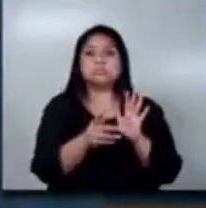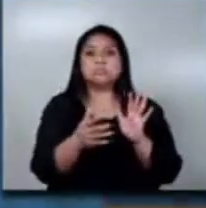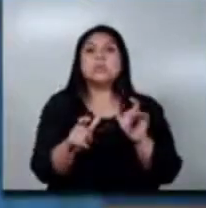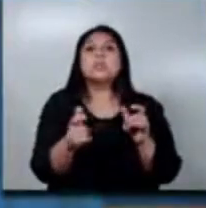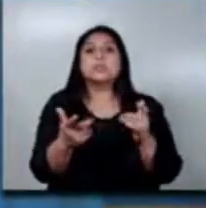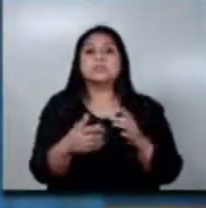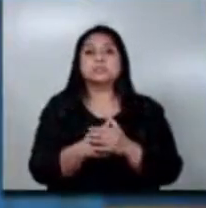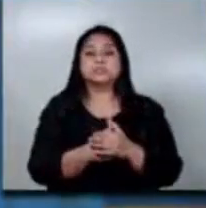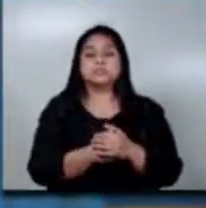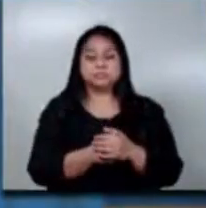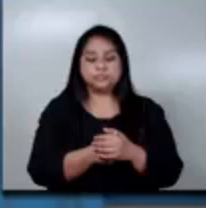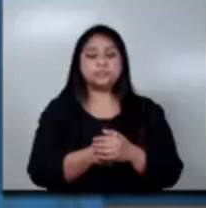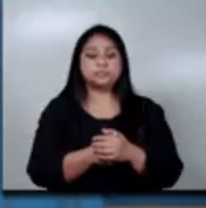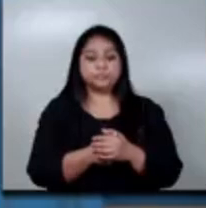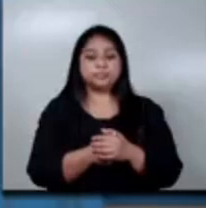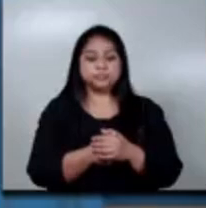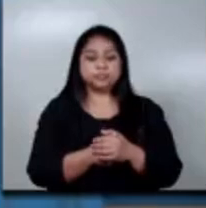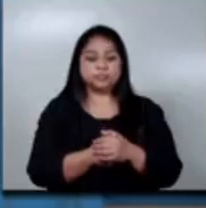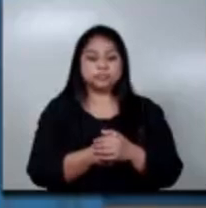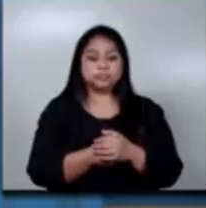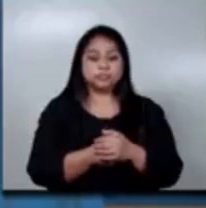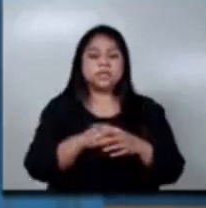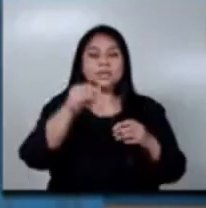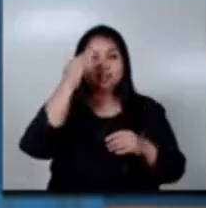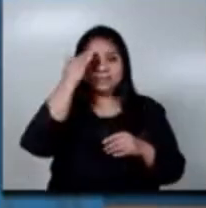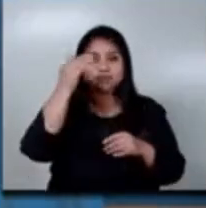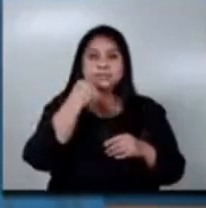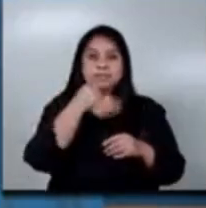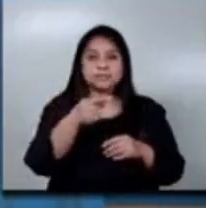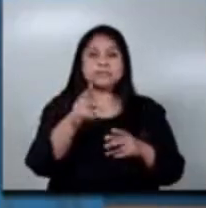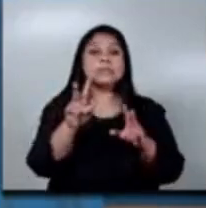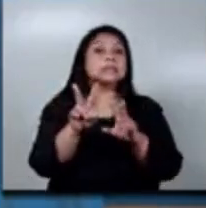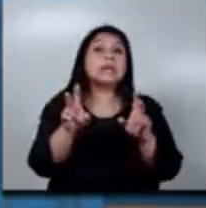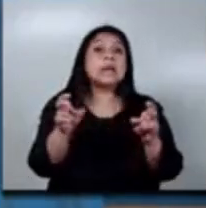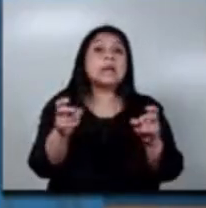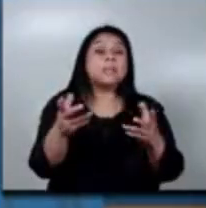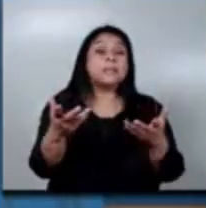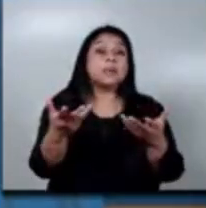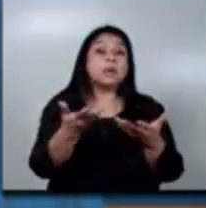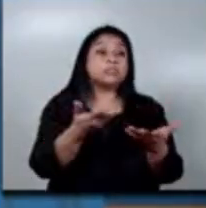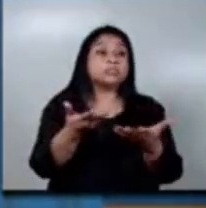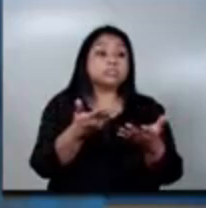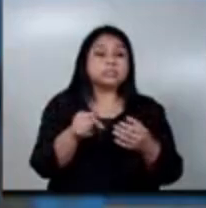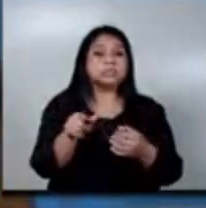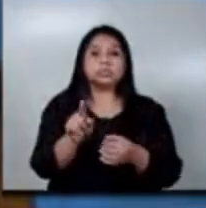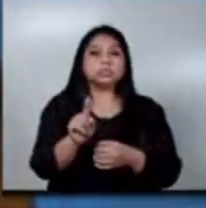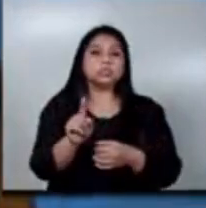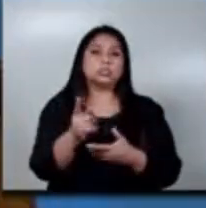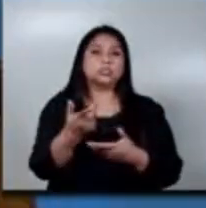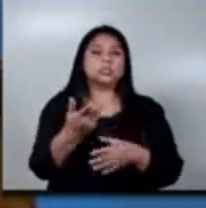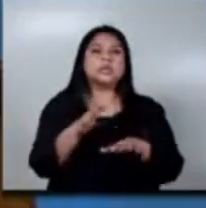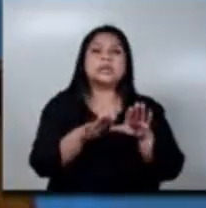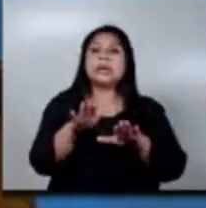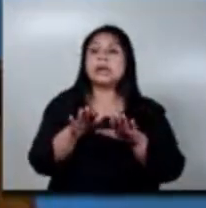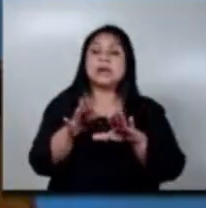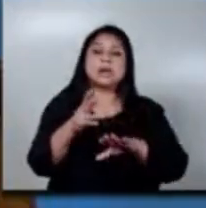Gracias por la pregunta. Particularmente el tema del cual estamos tratando hoy, ¿verdad? No es en regulación en general,